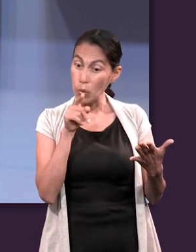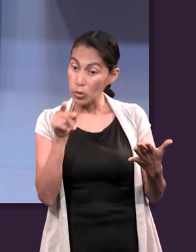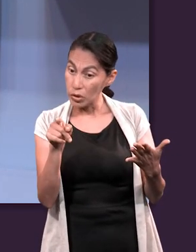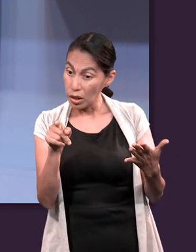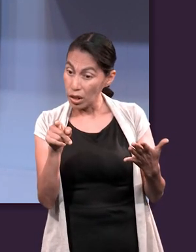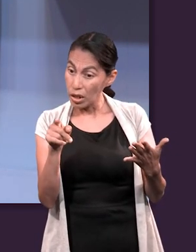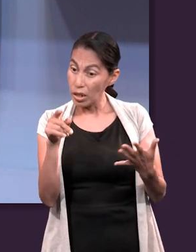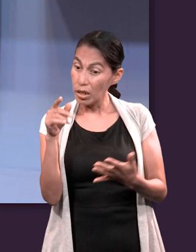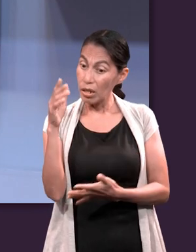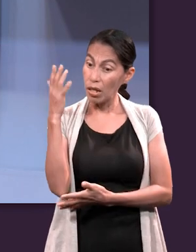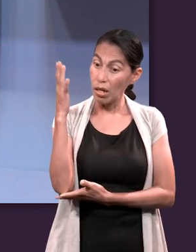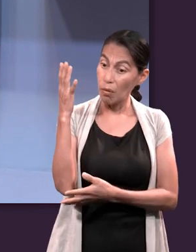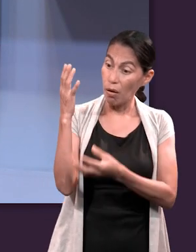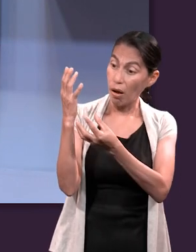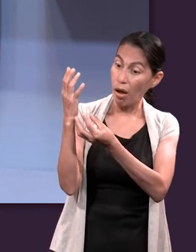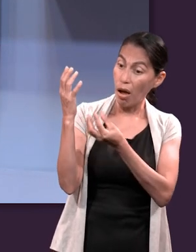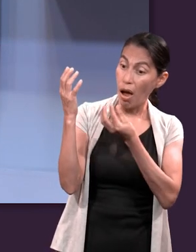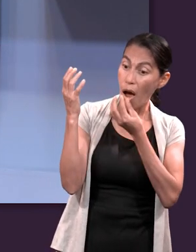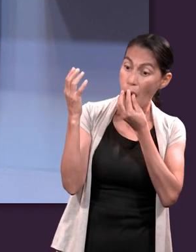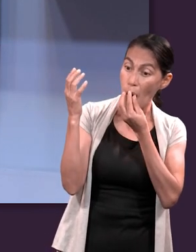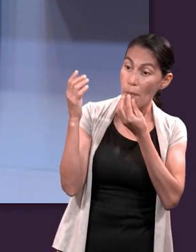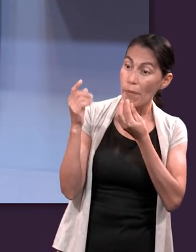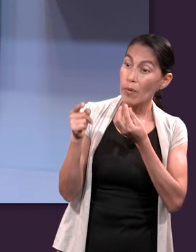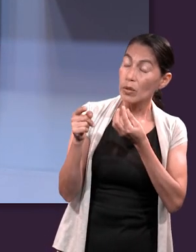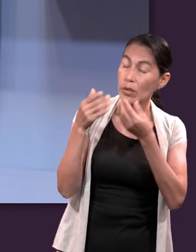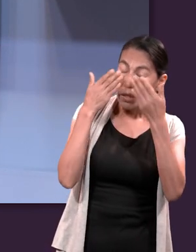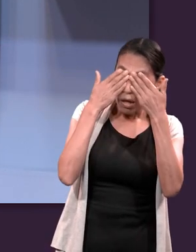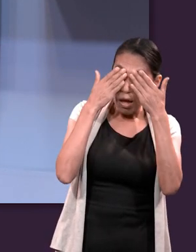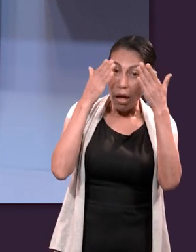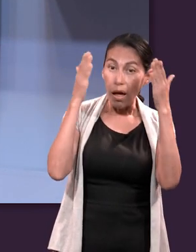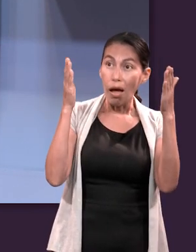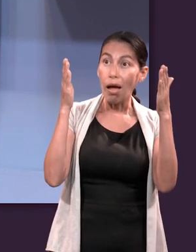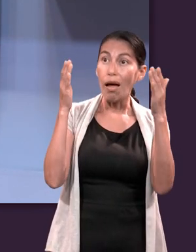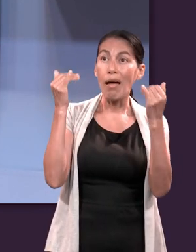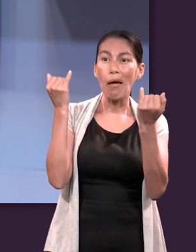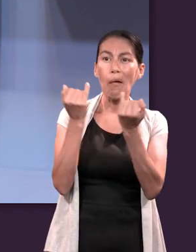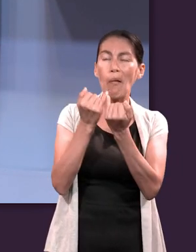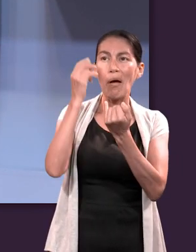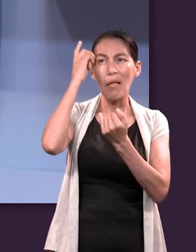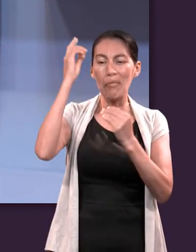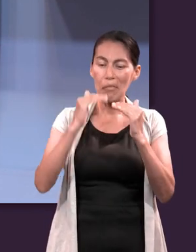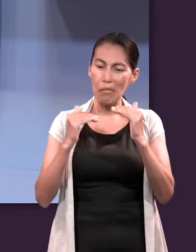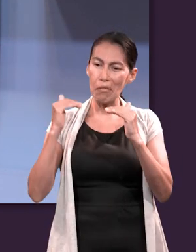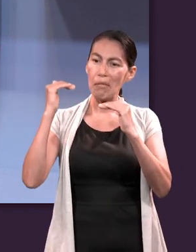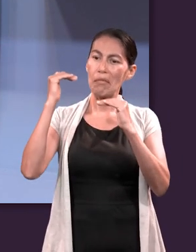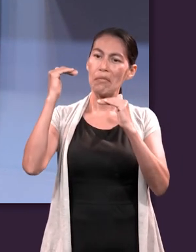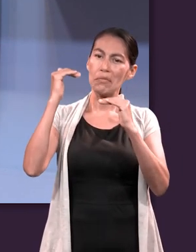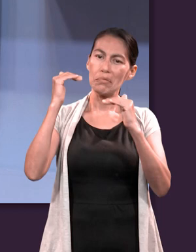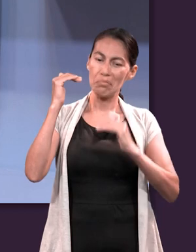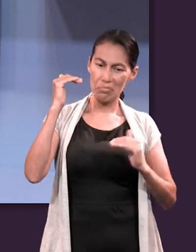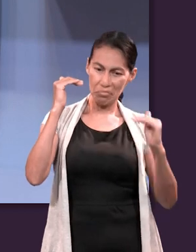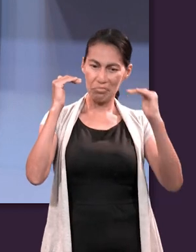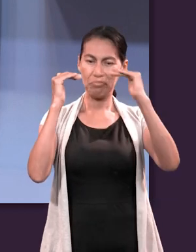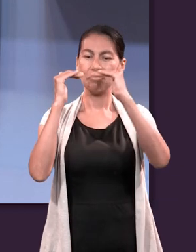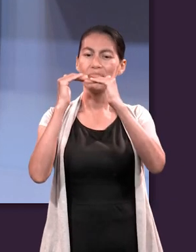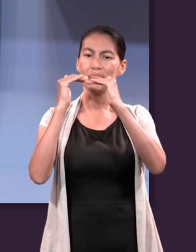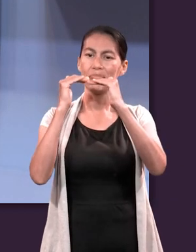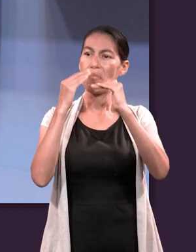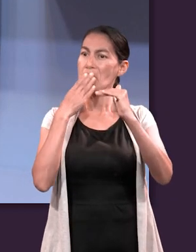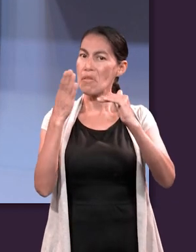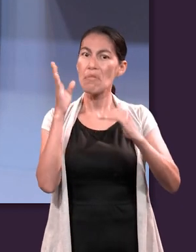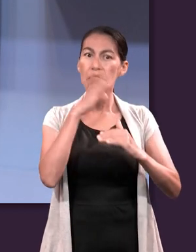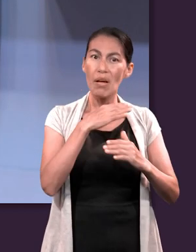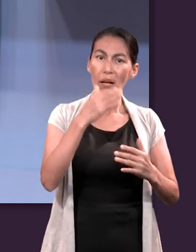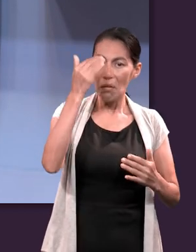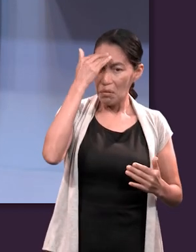abrirán los ojos y llegarán a ser como Dios, conocedores del bien y del